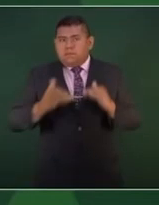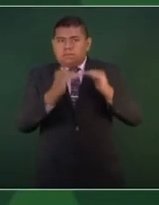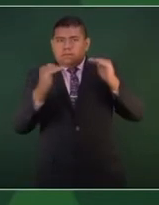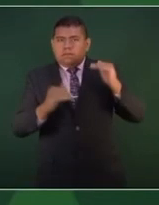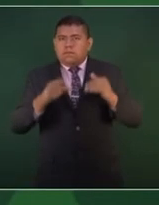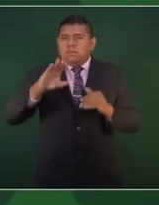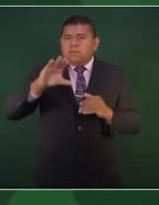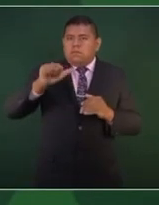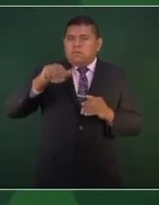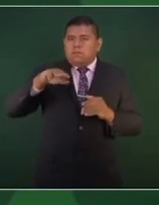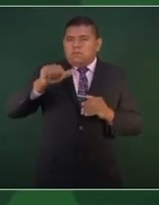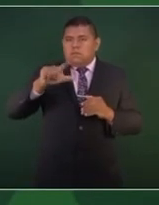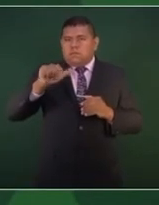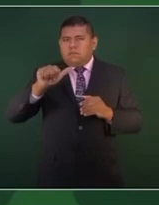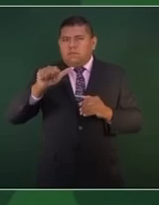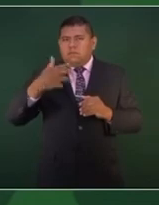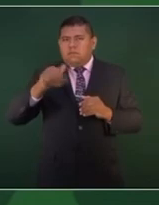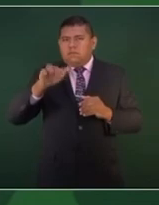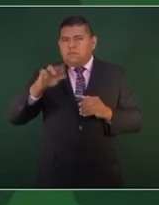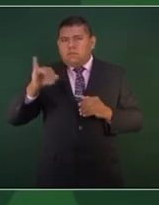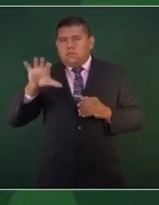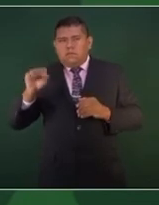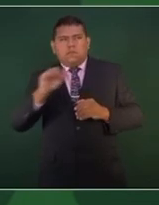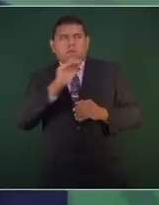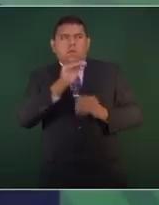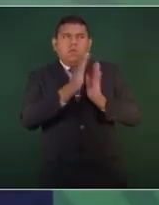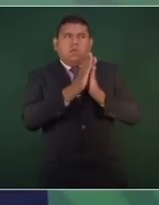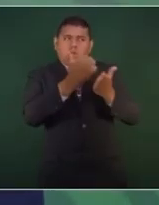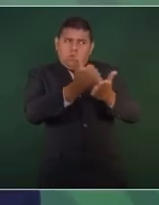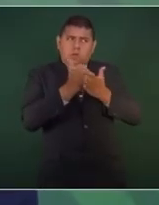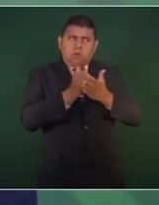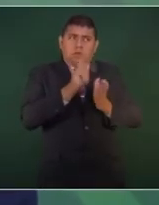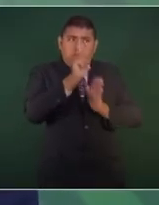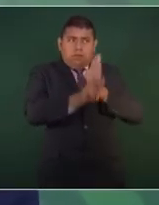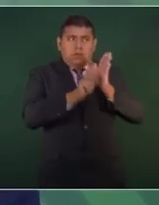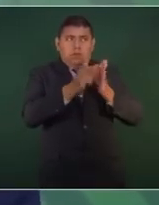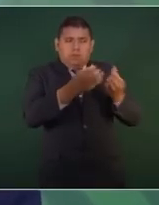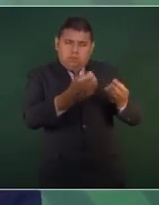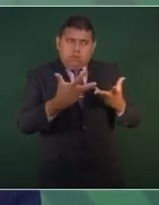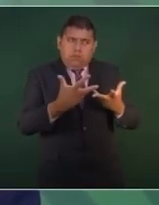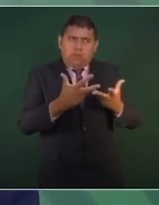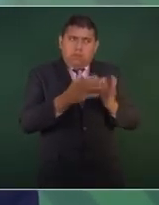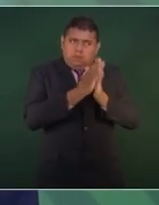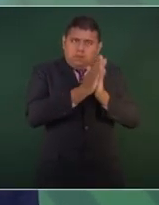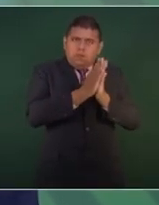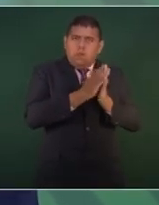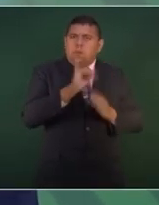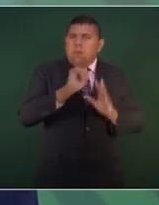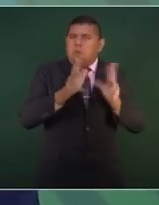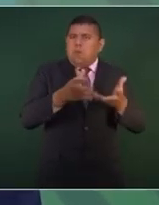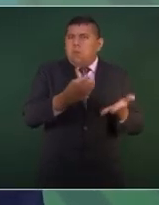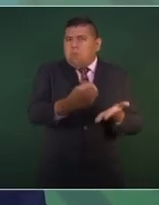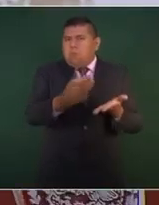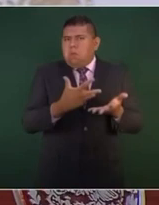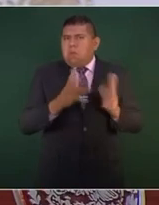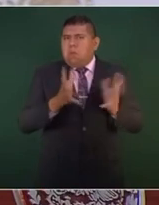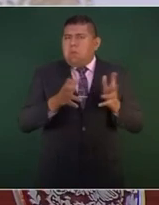Kamala Harris de que nos enviaran esas grabaciones y nos las enviaron